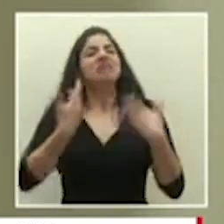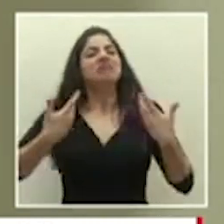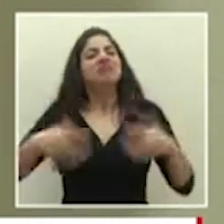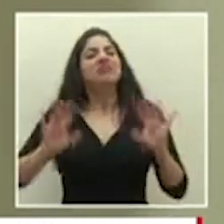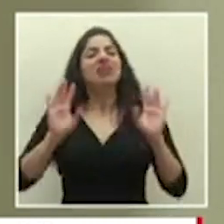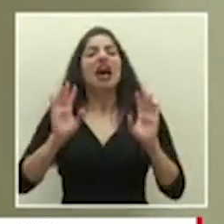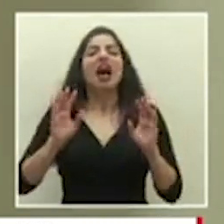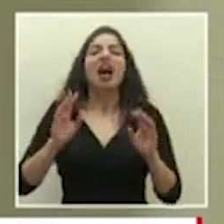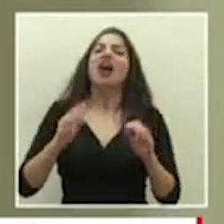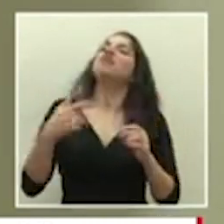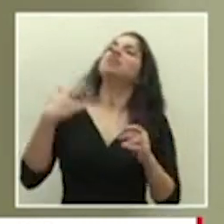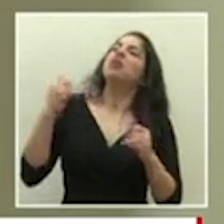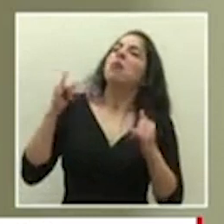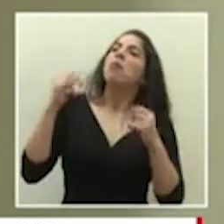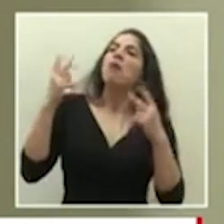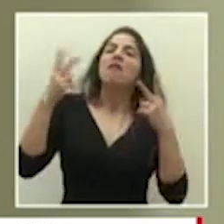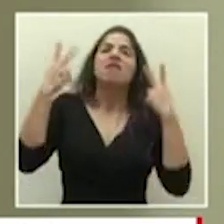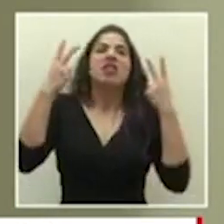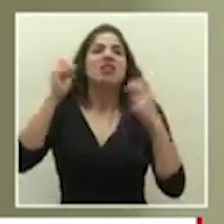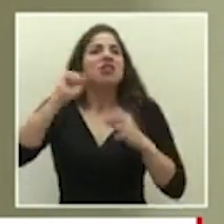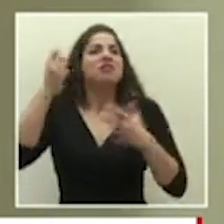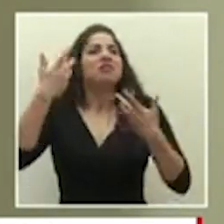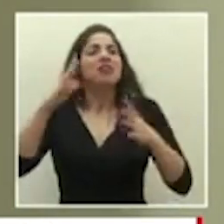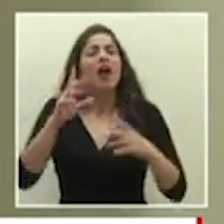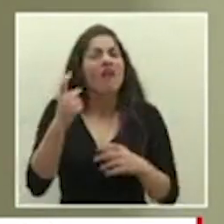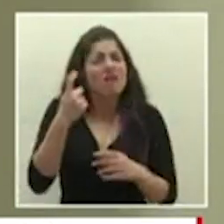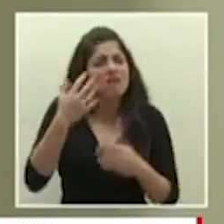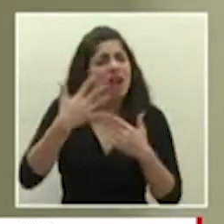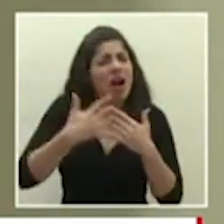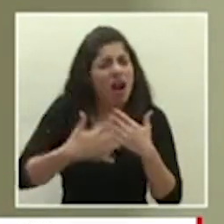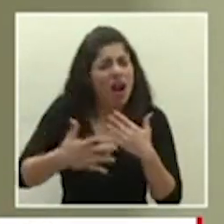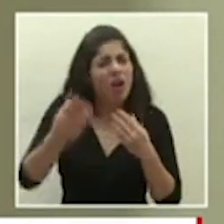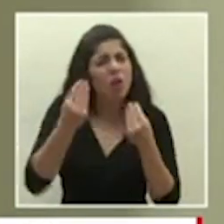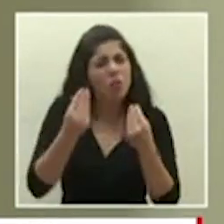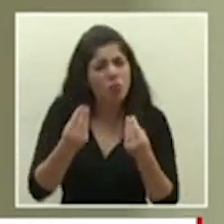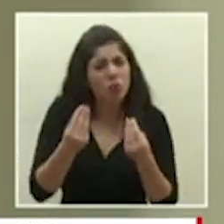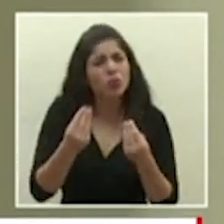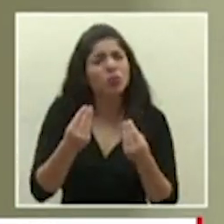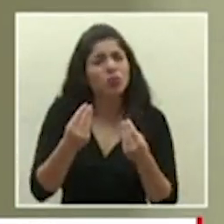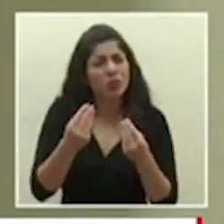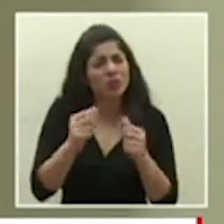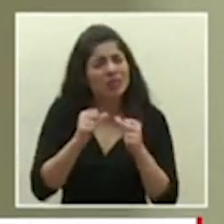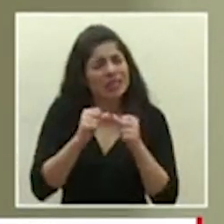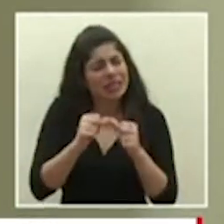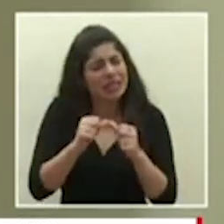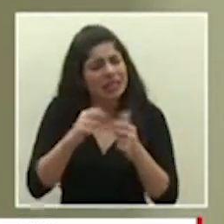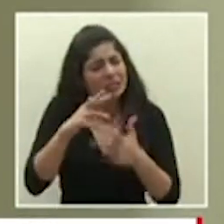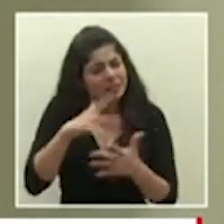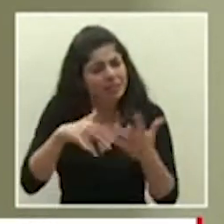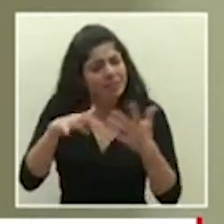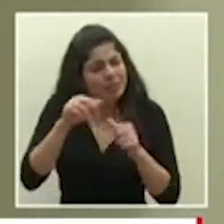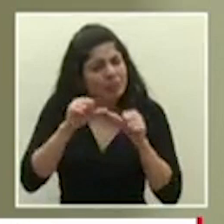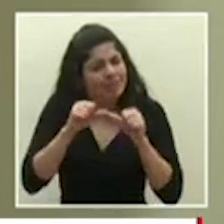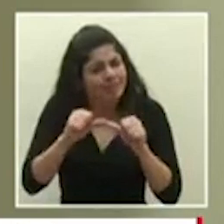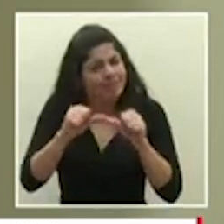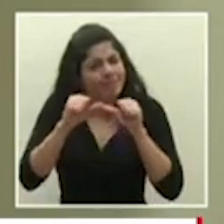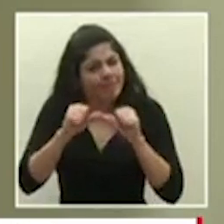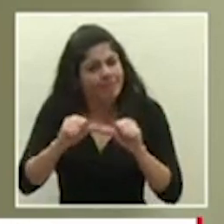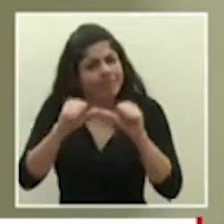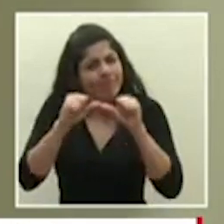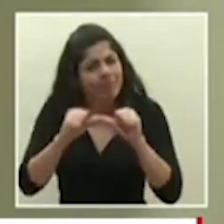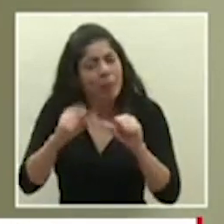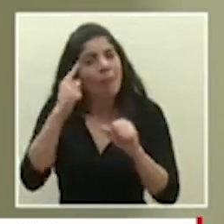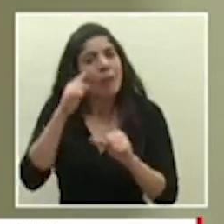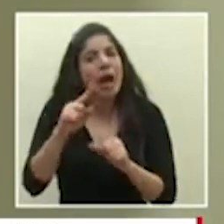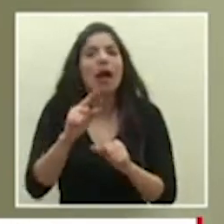en aire de triunfalismo porque falta todavía mucho y tenemos que mantener esa tónica esa dinámica para que